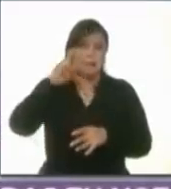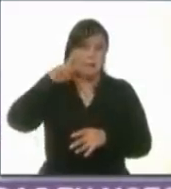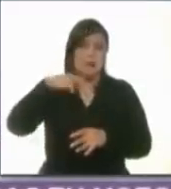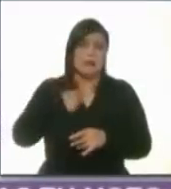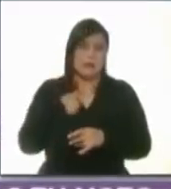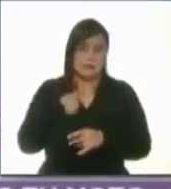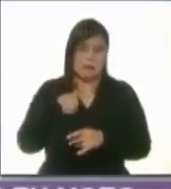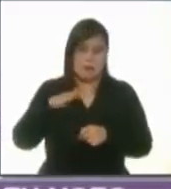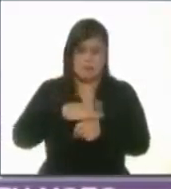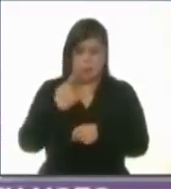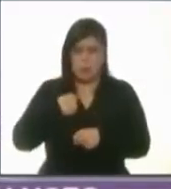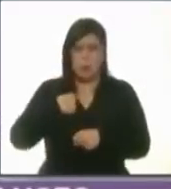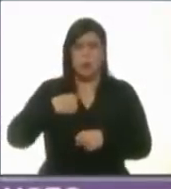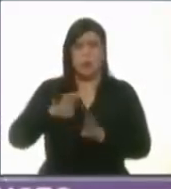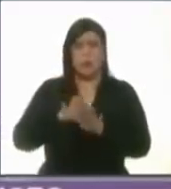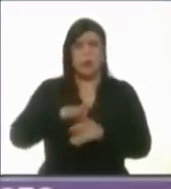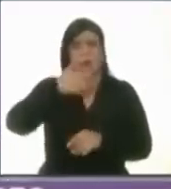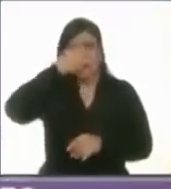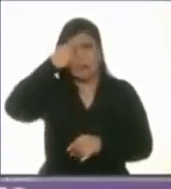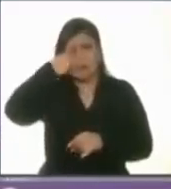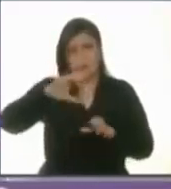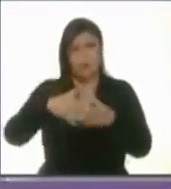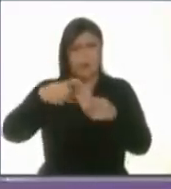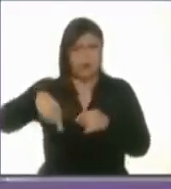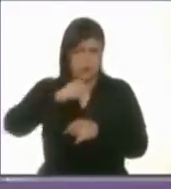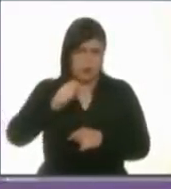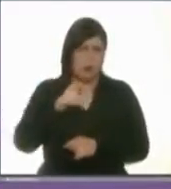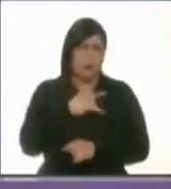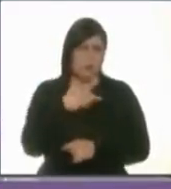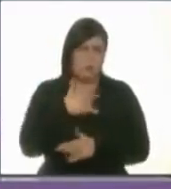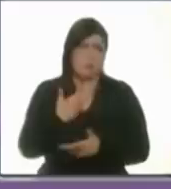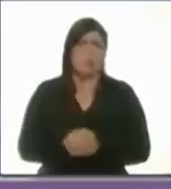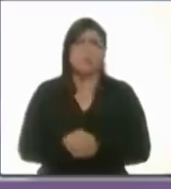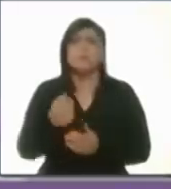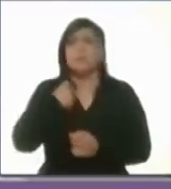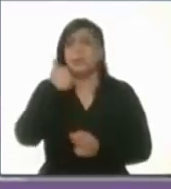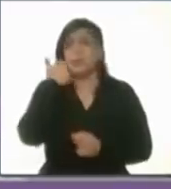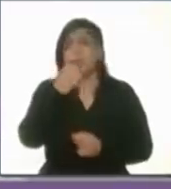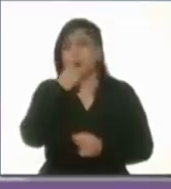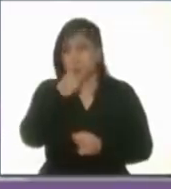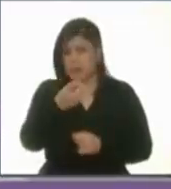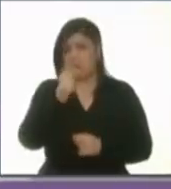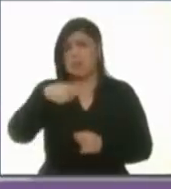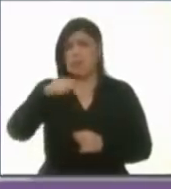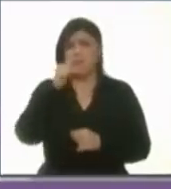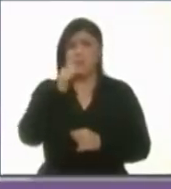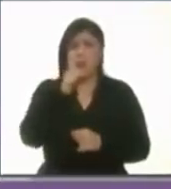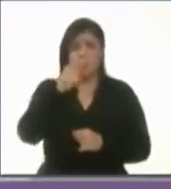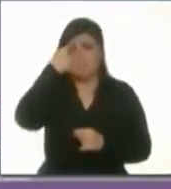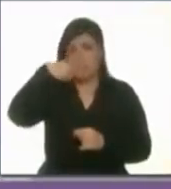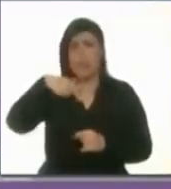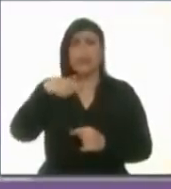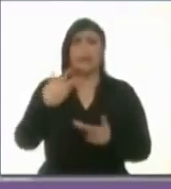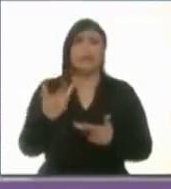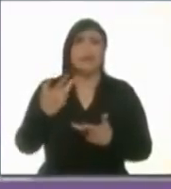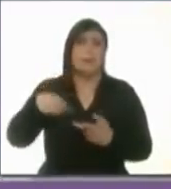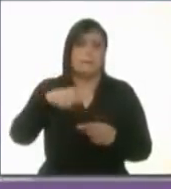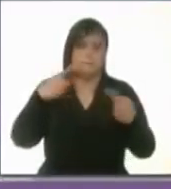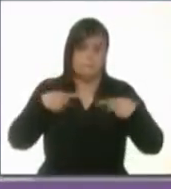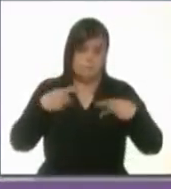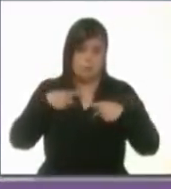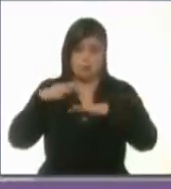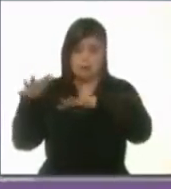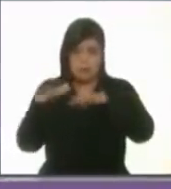candidata de un partido minoritario y debo decirles que por el contrario para quienes vemos esta